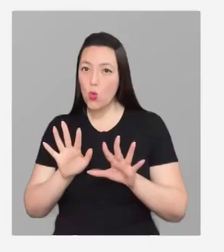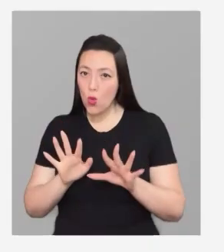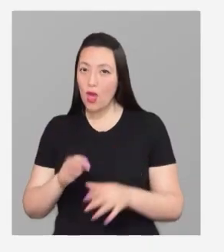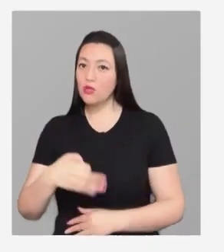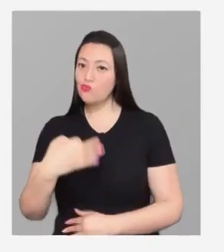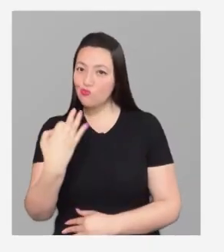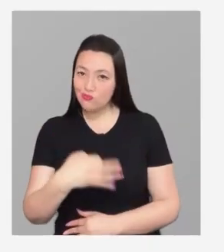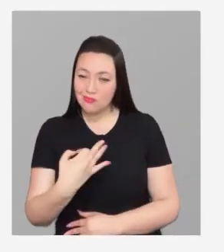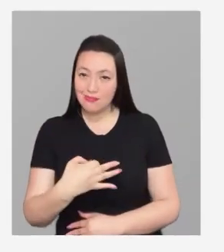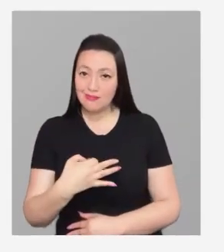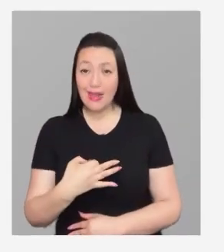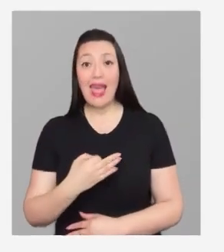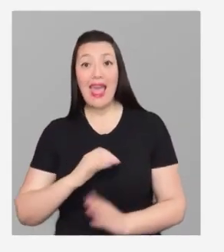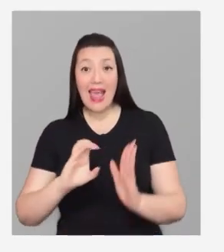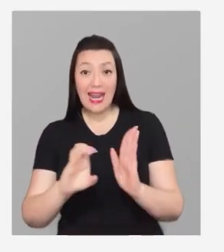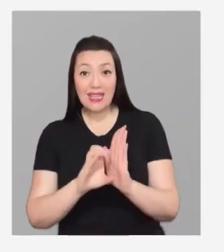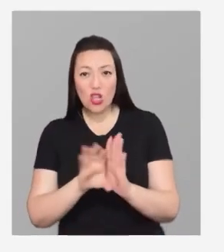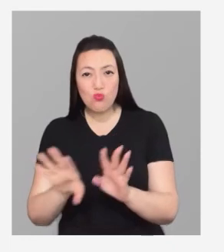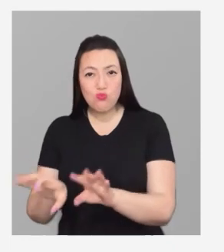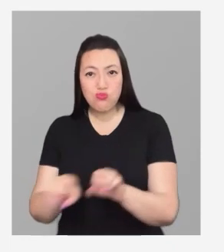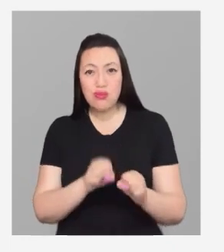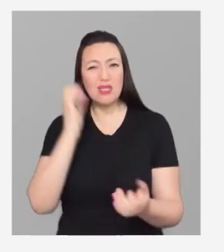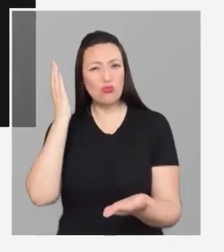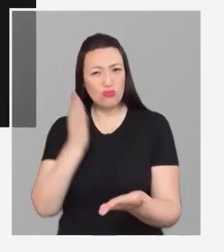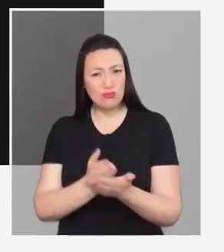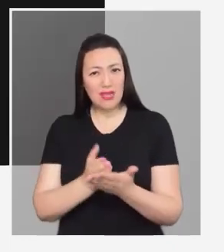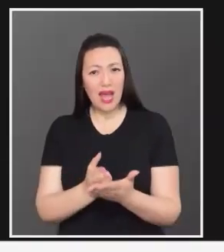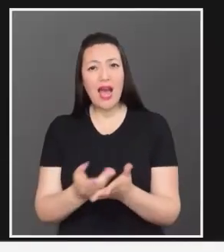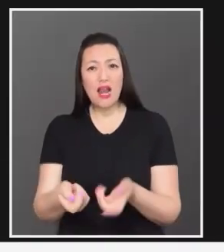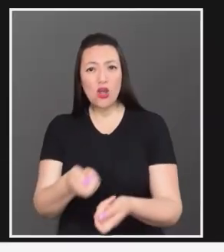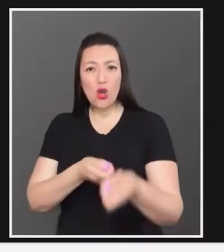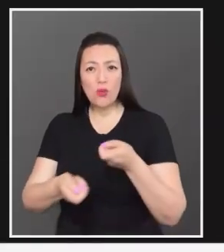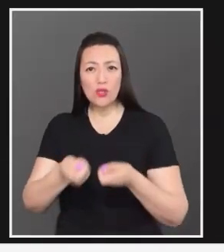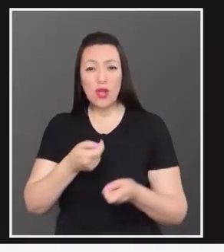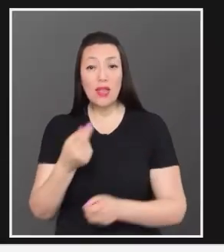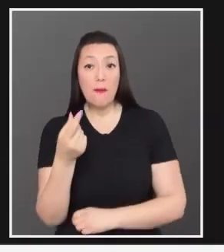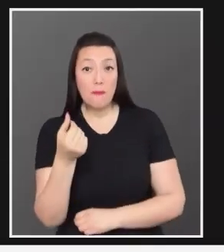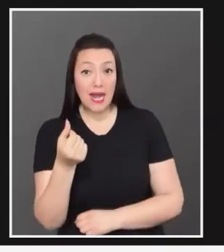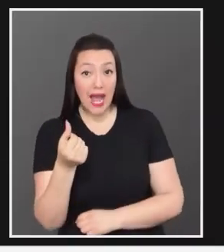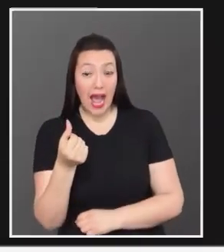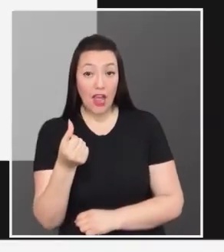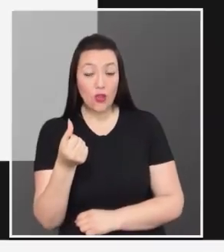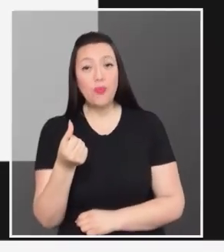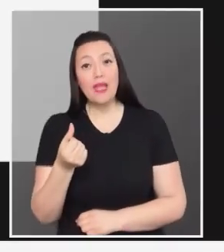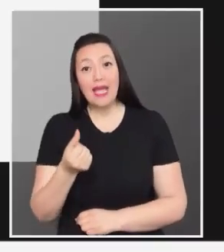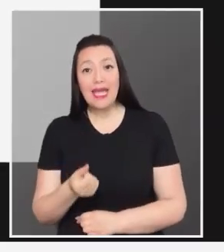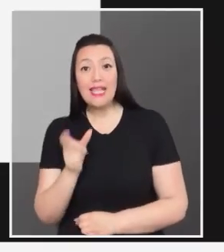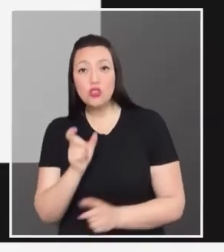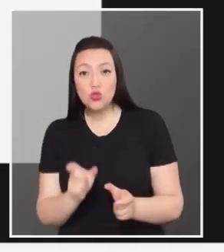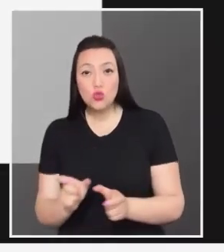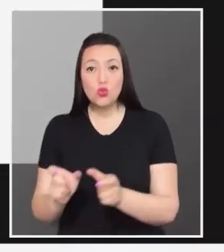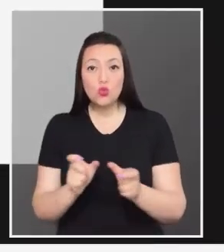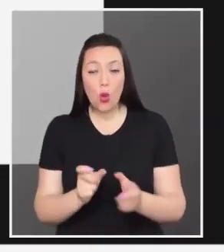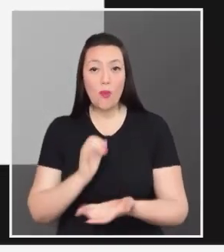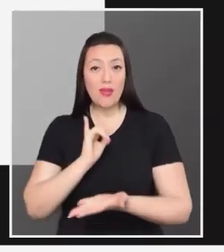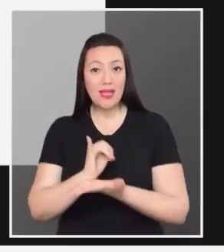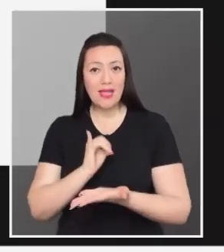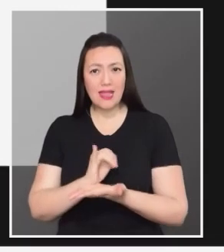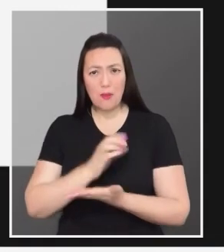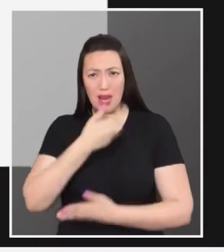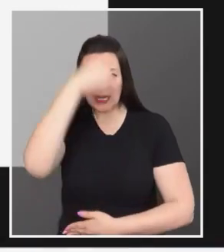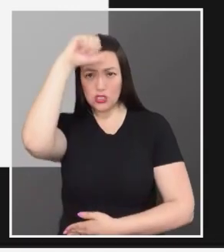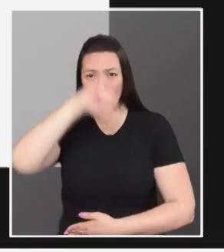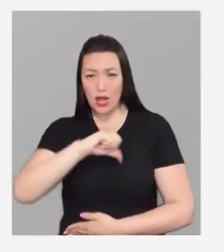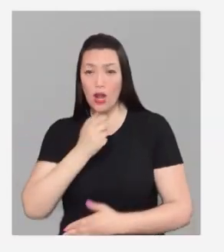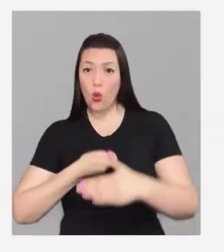es cierto El texto le quitó los dientes a la Comisión para el Mercado Financiero Y a todas las superintendencias para sancionar la